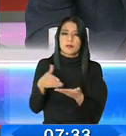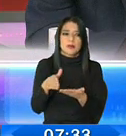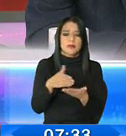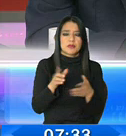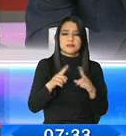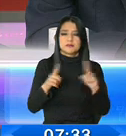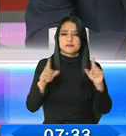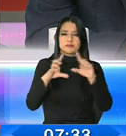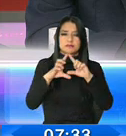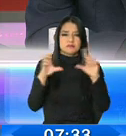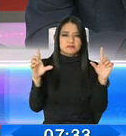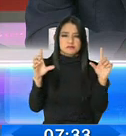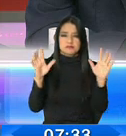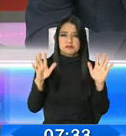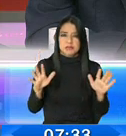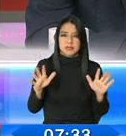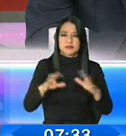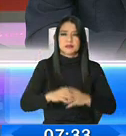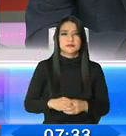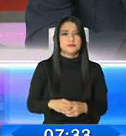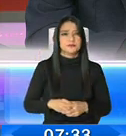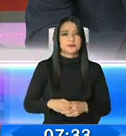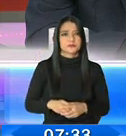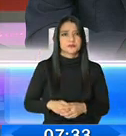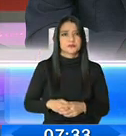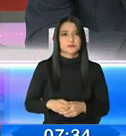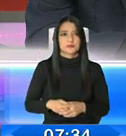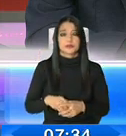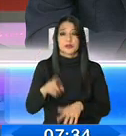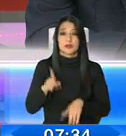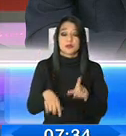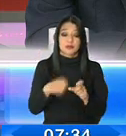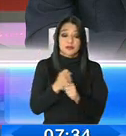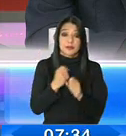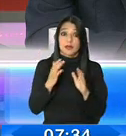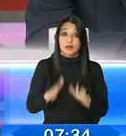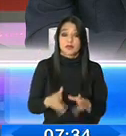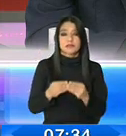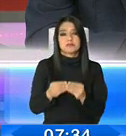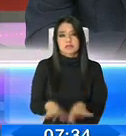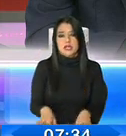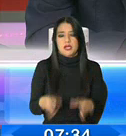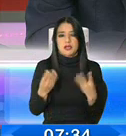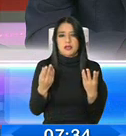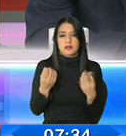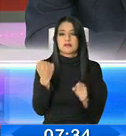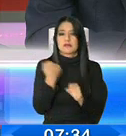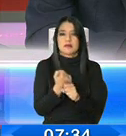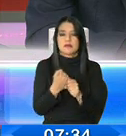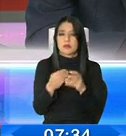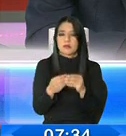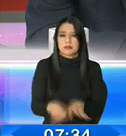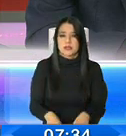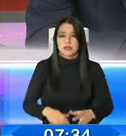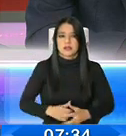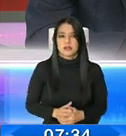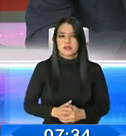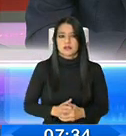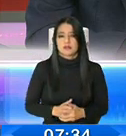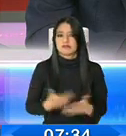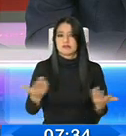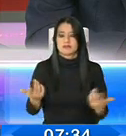muchas empresas, de muchos trabajadores a nivel transversal, a nivel nacional, porque no existe un